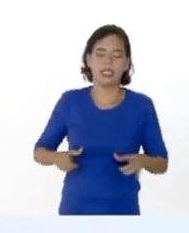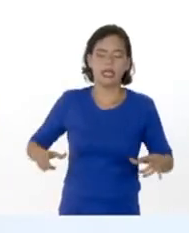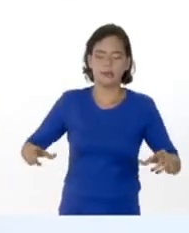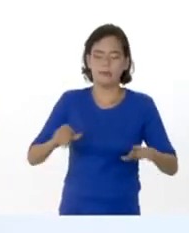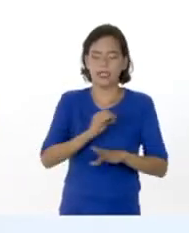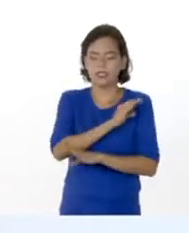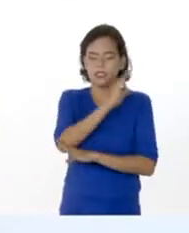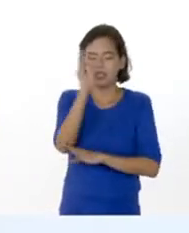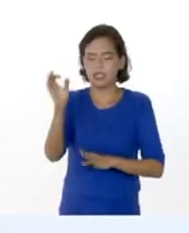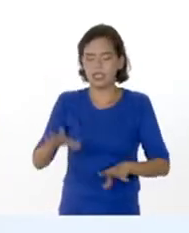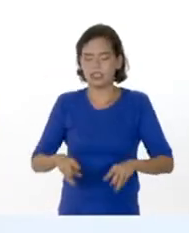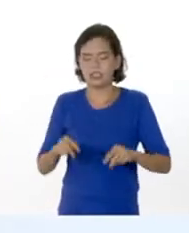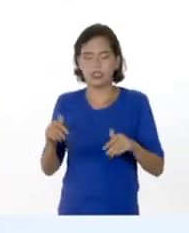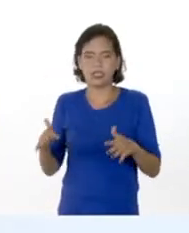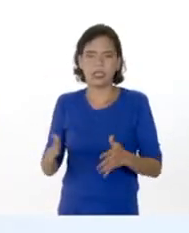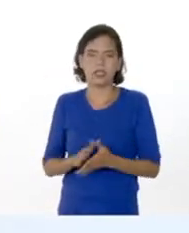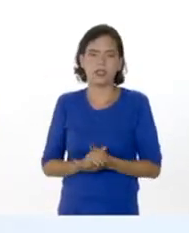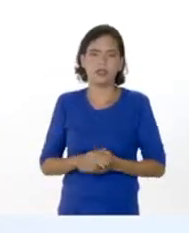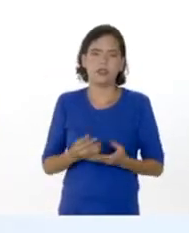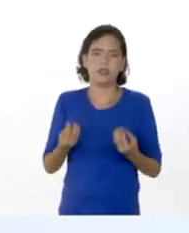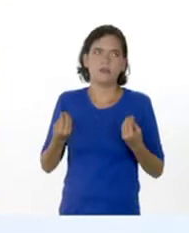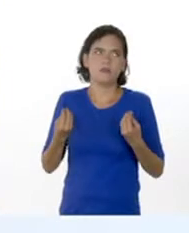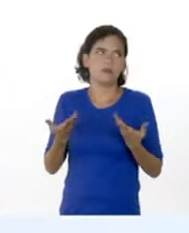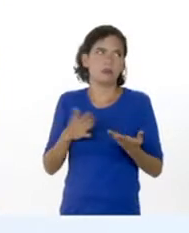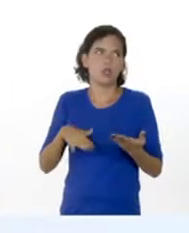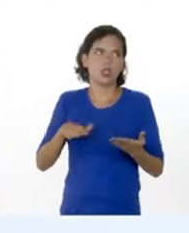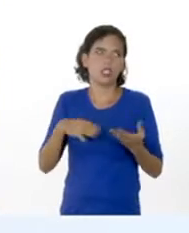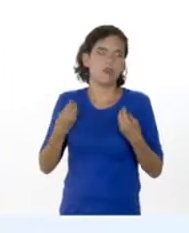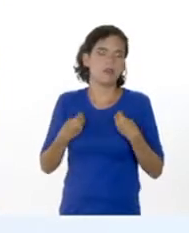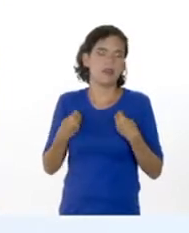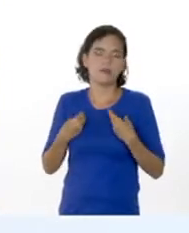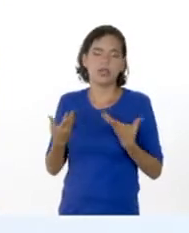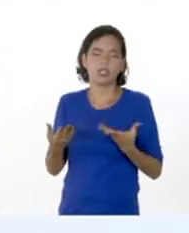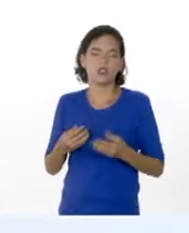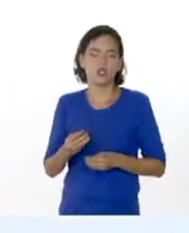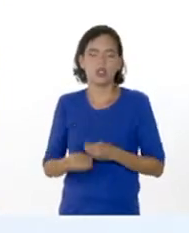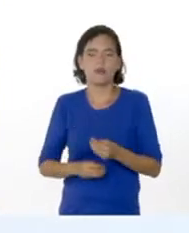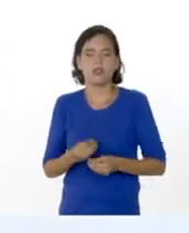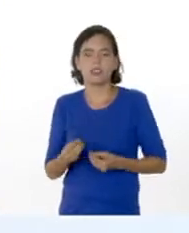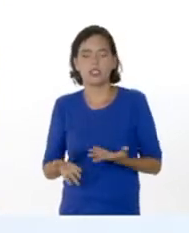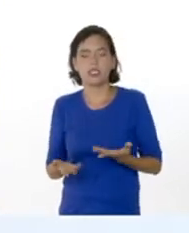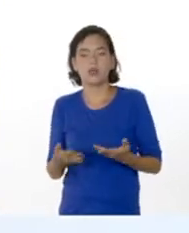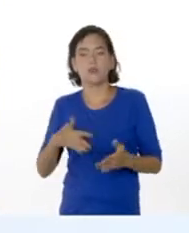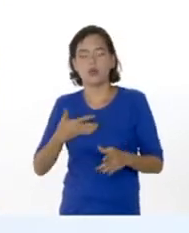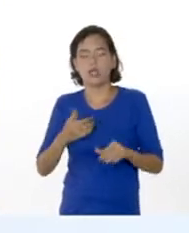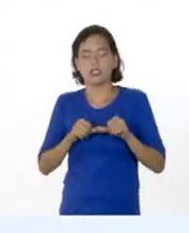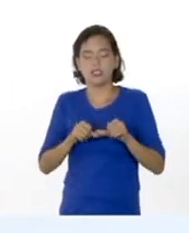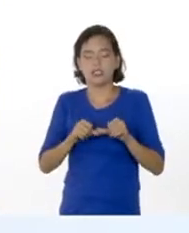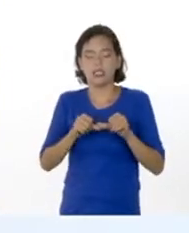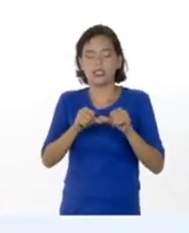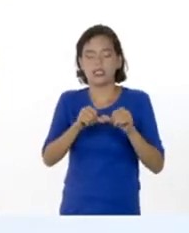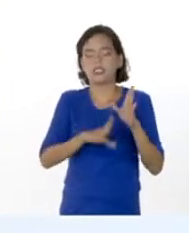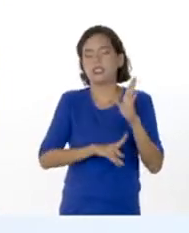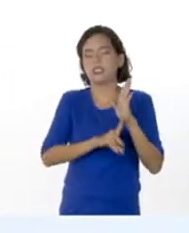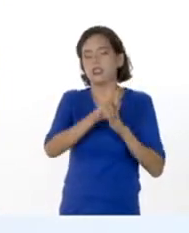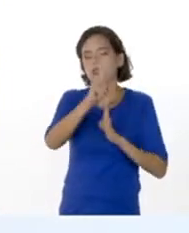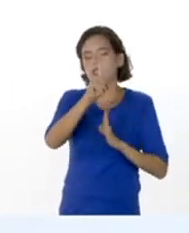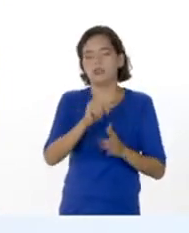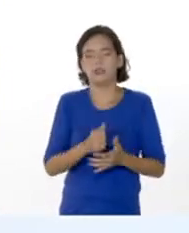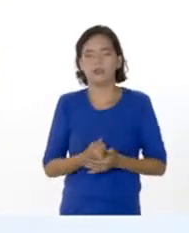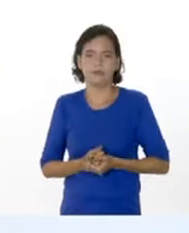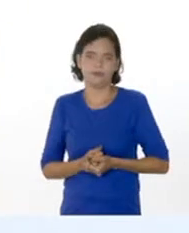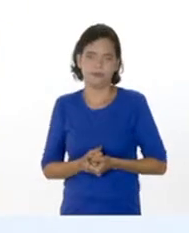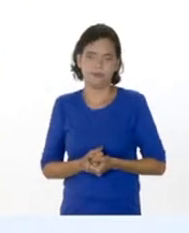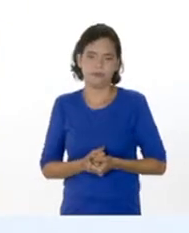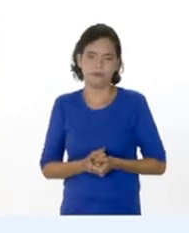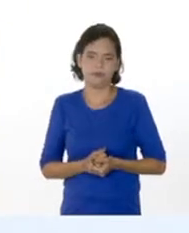condiciones del terreno, las condiciones del hábitat son los que le van a permitir a ellos subsistir y desarrollarse adecuadamente en ese sitio donde ellos